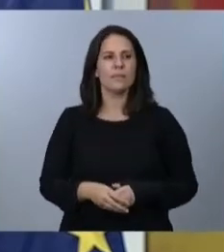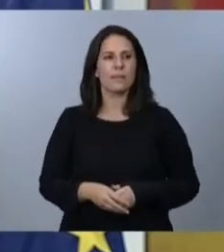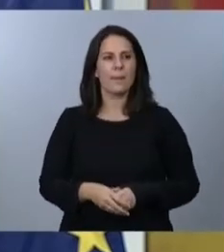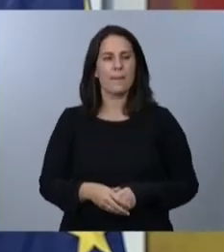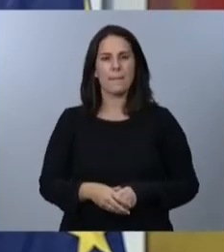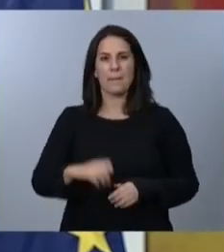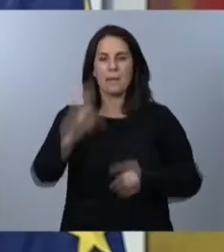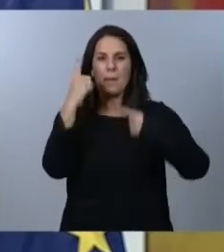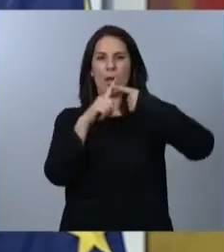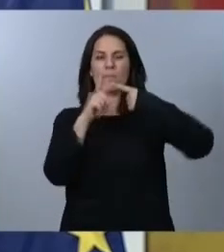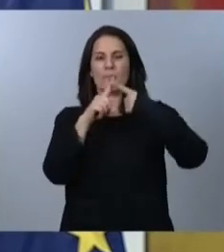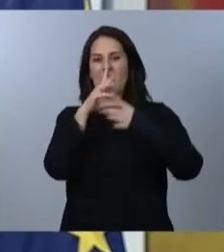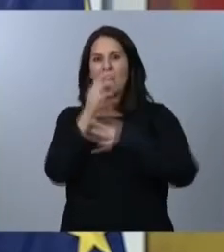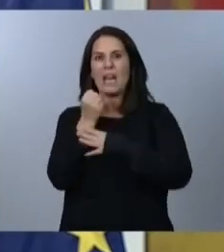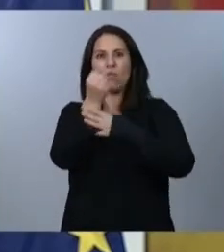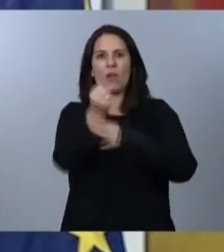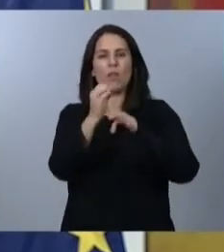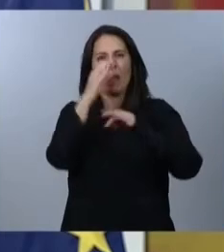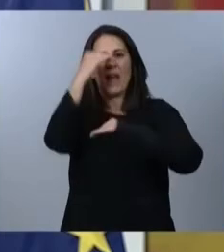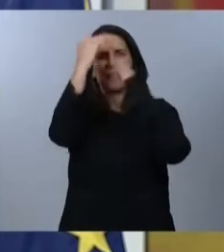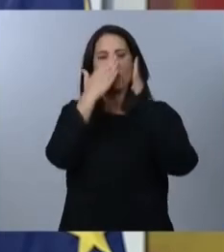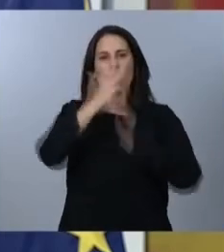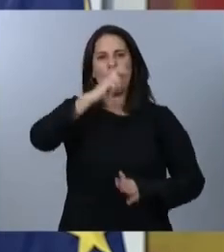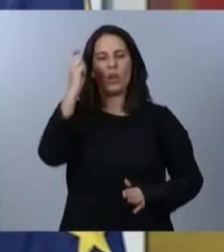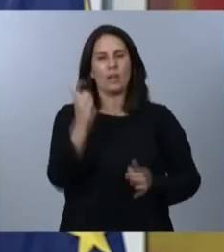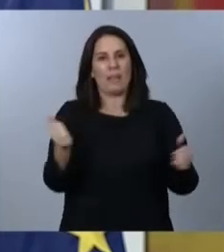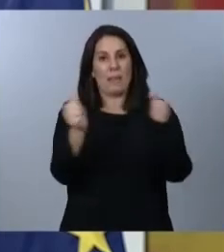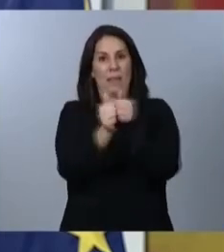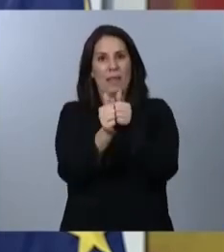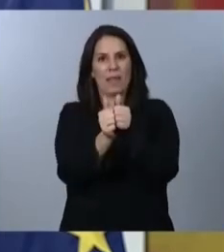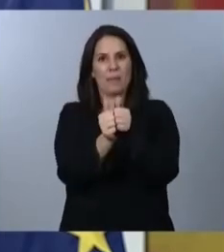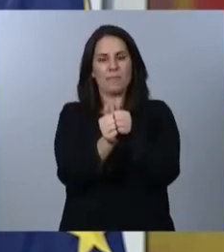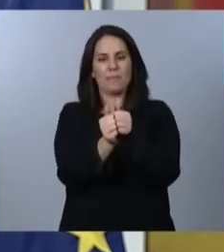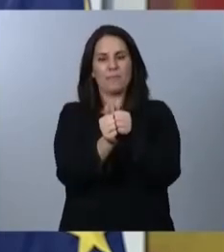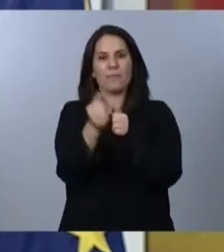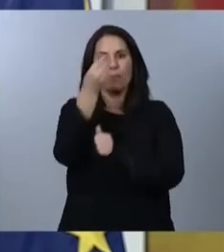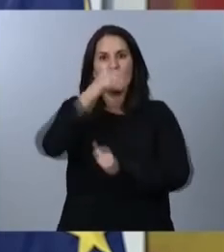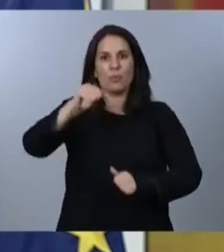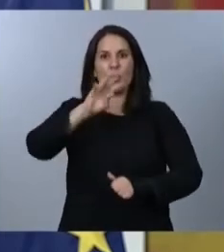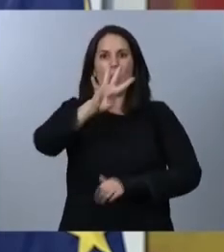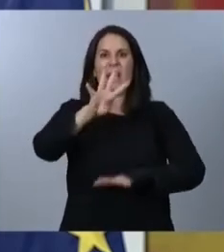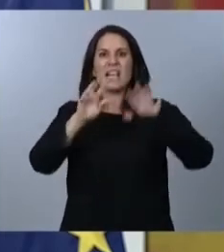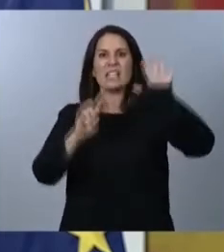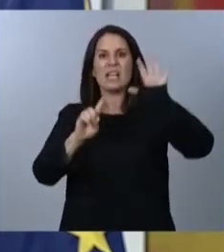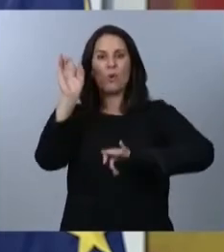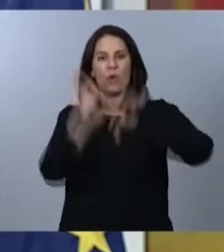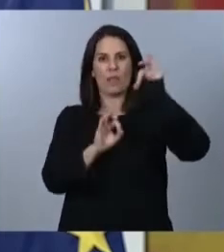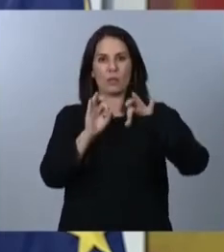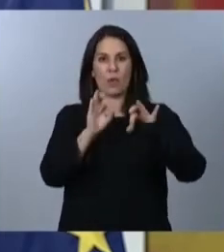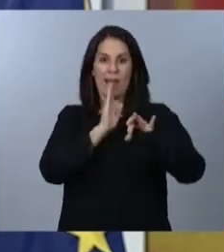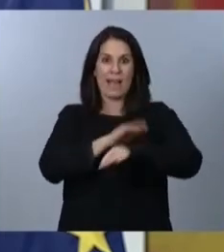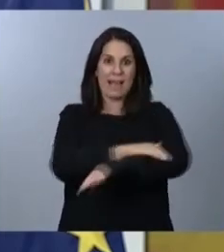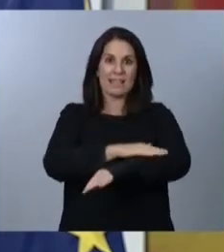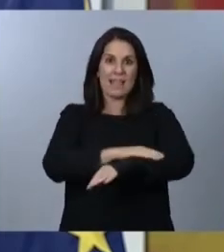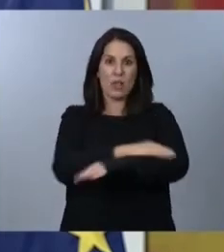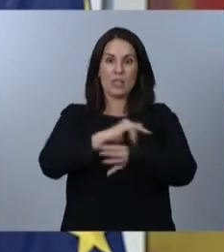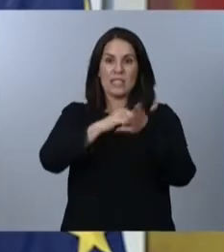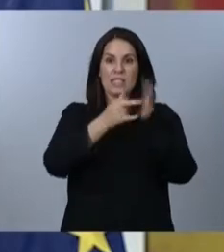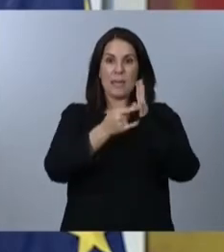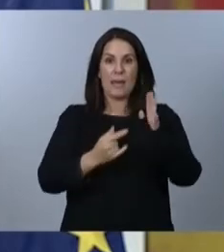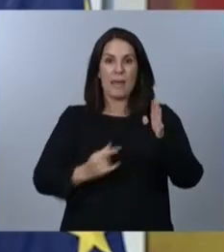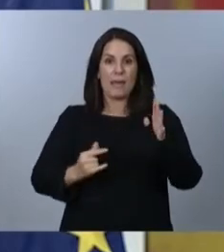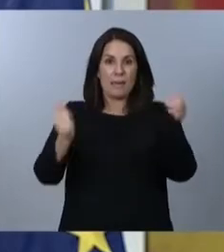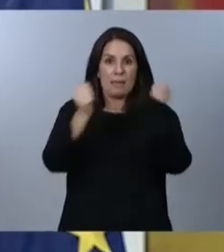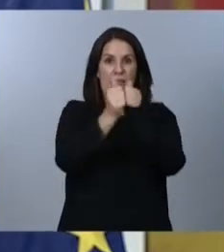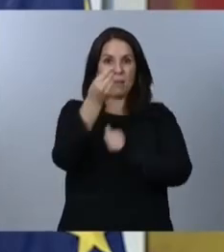a la atención a la dependencia. Vamos a incrementar en un 46% la aportación del Estado al sistema de dependencia. Hablamos de más